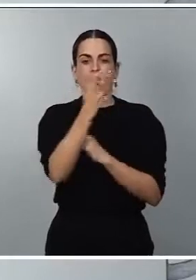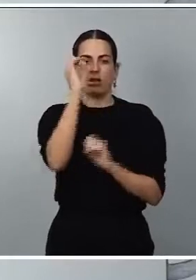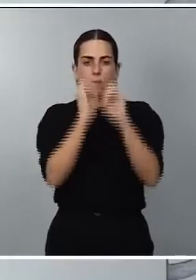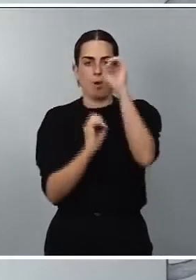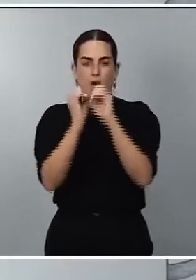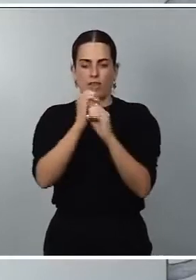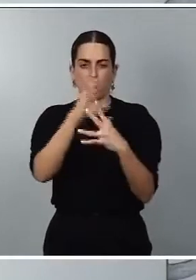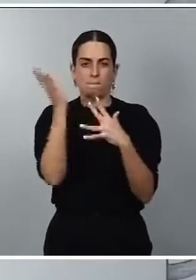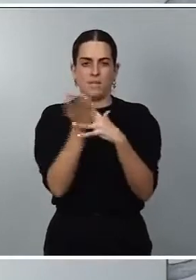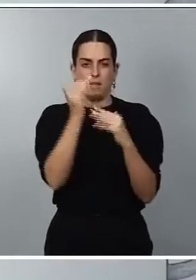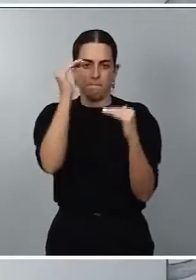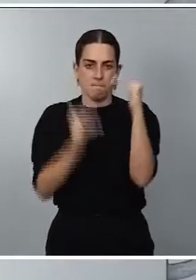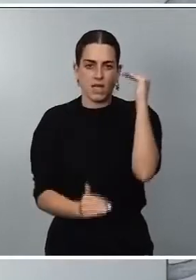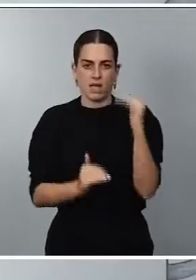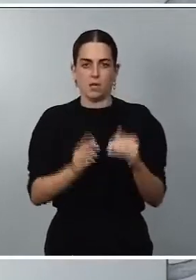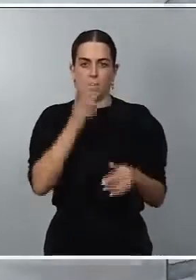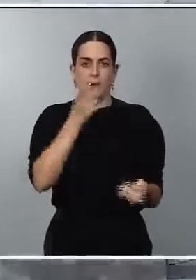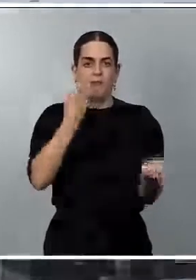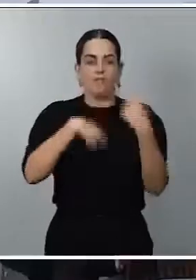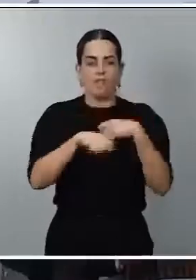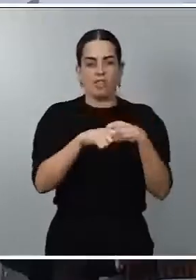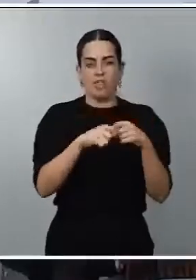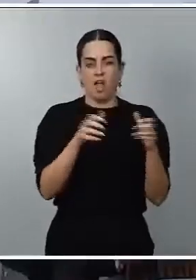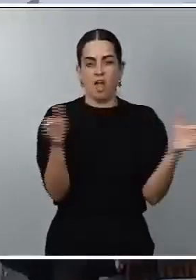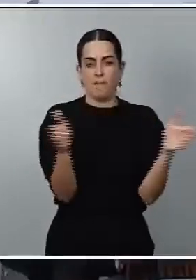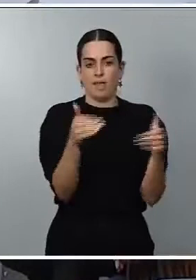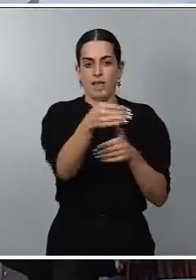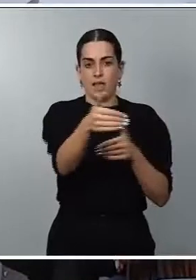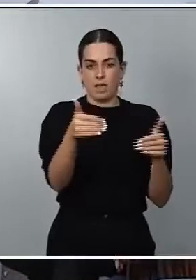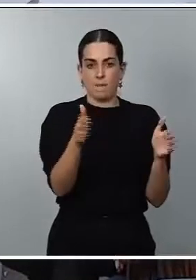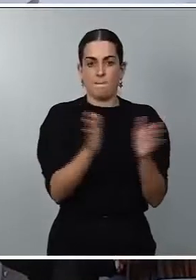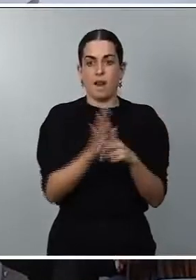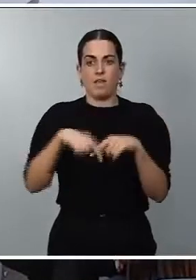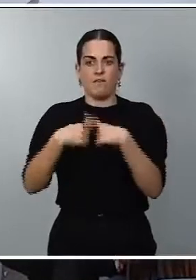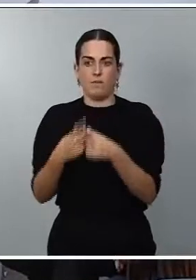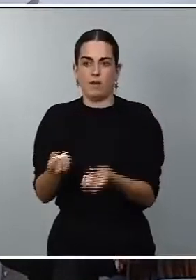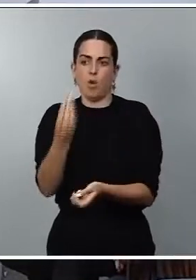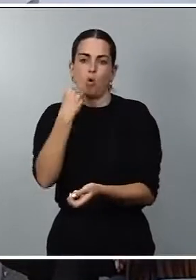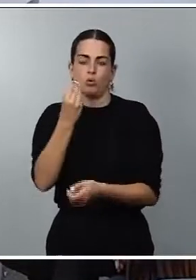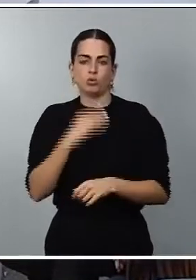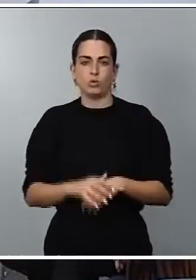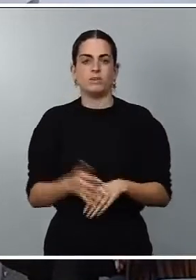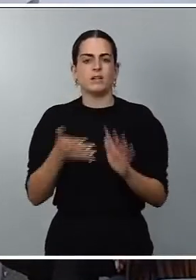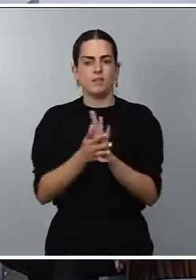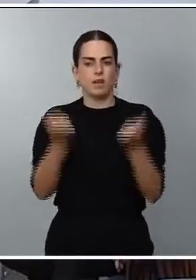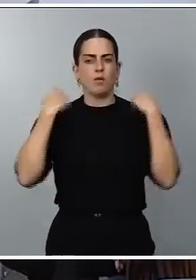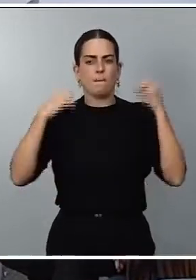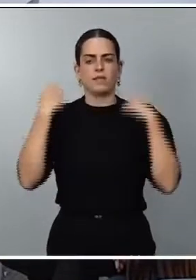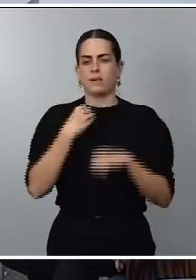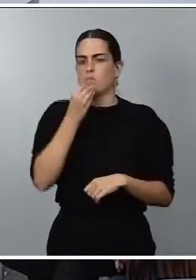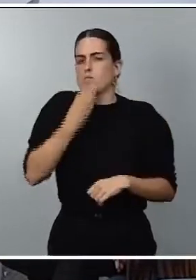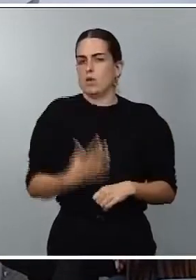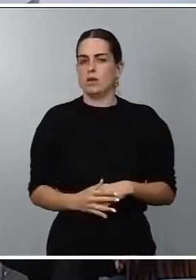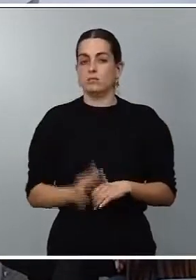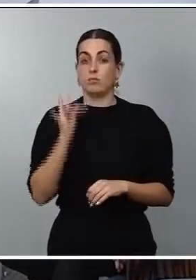menor y el consumo de las familias. Ello supone, antes lo he mencionado, buenas prácticas. Afortunadamente, en España tenemos